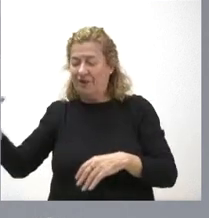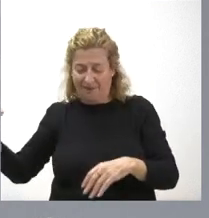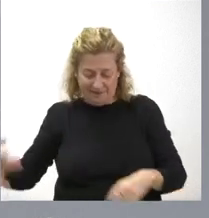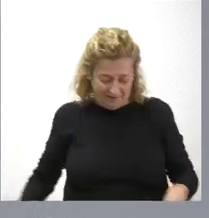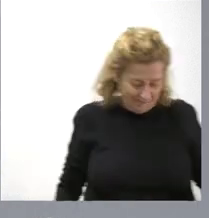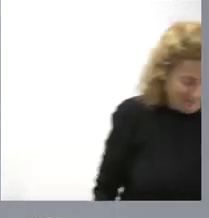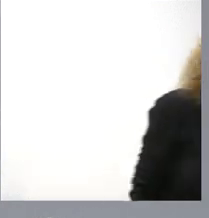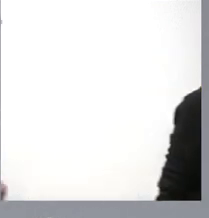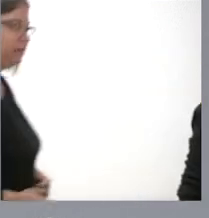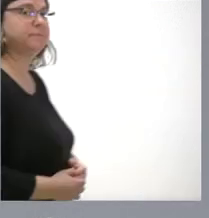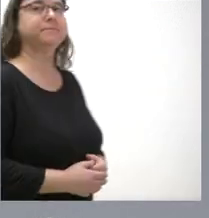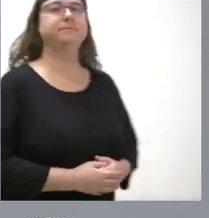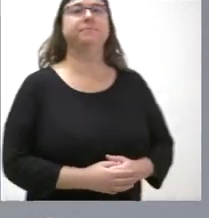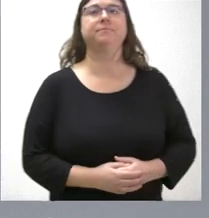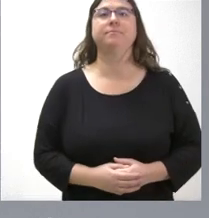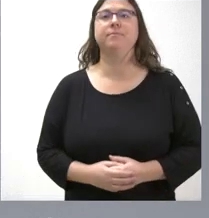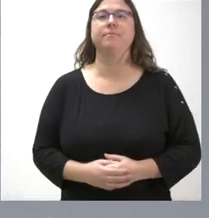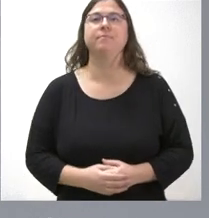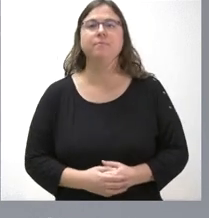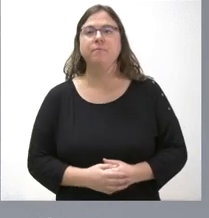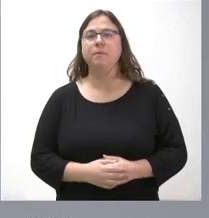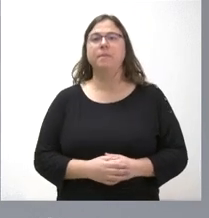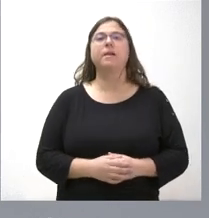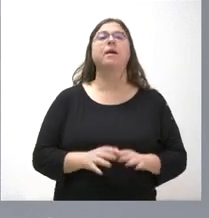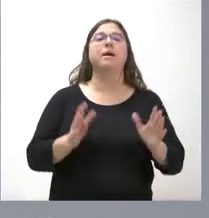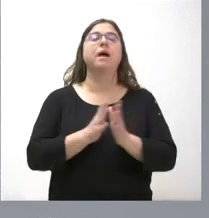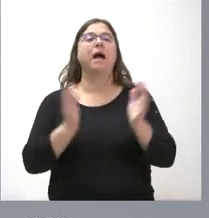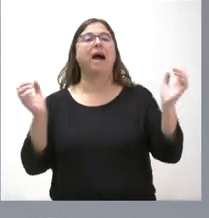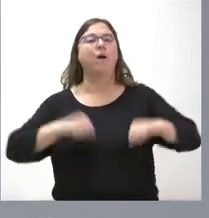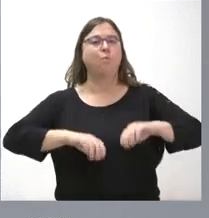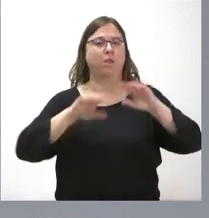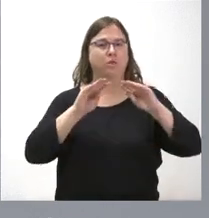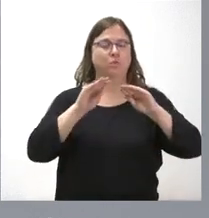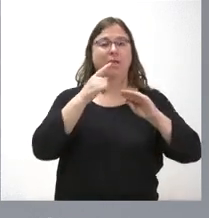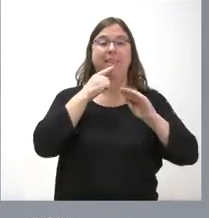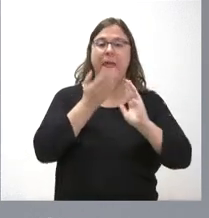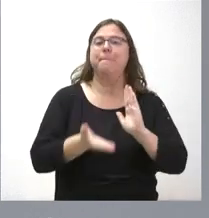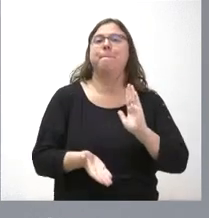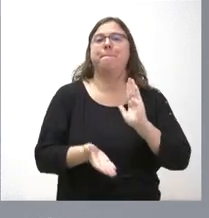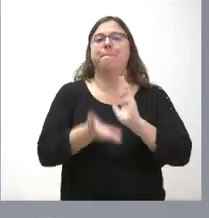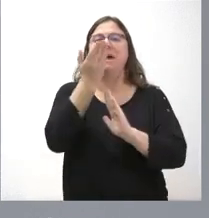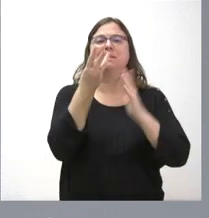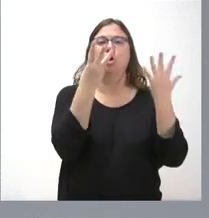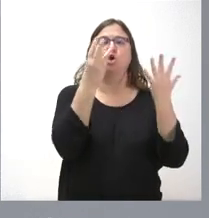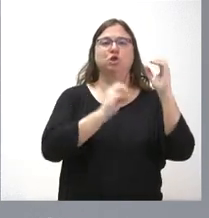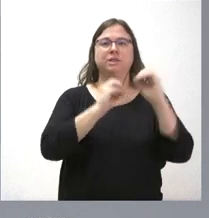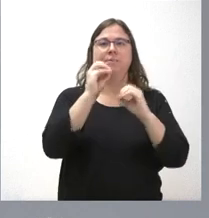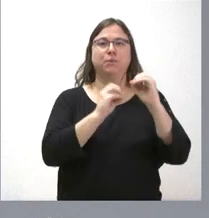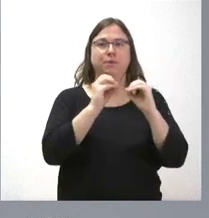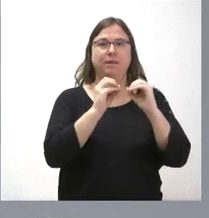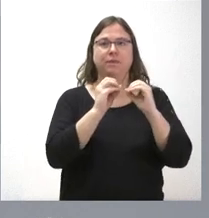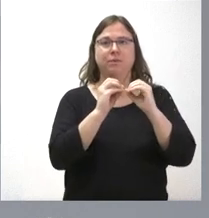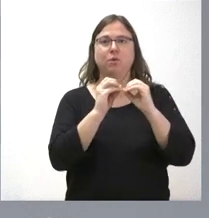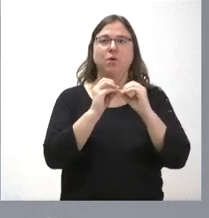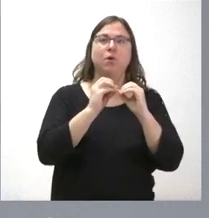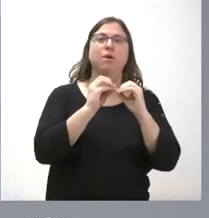El acuerdo marco eleva un 80% el presupuesto que se destina